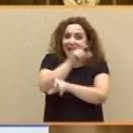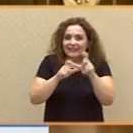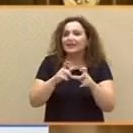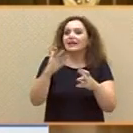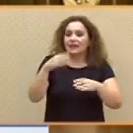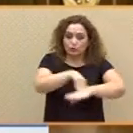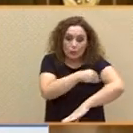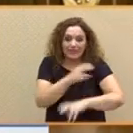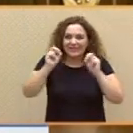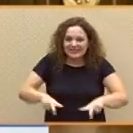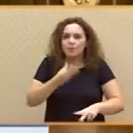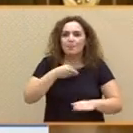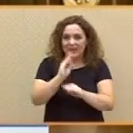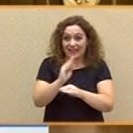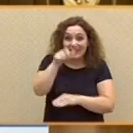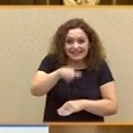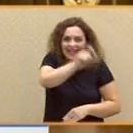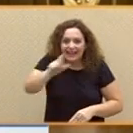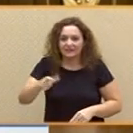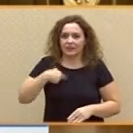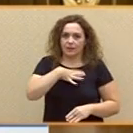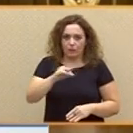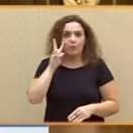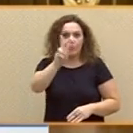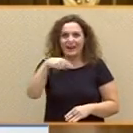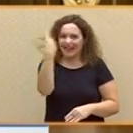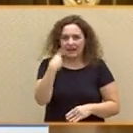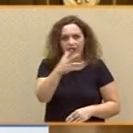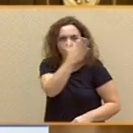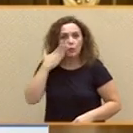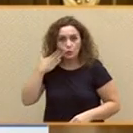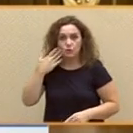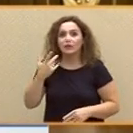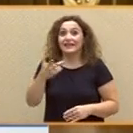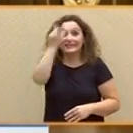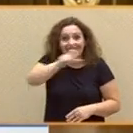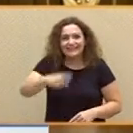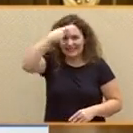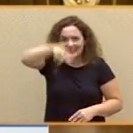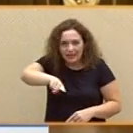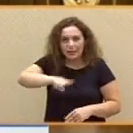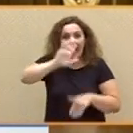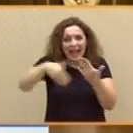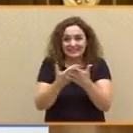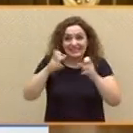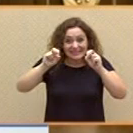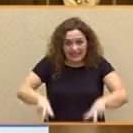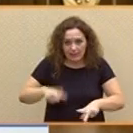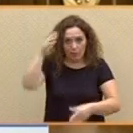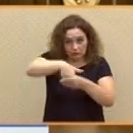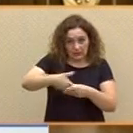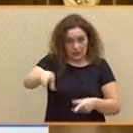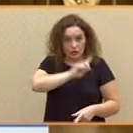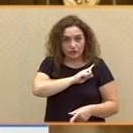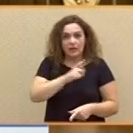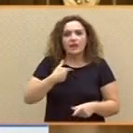esa es la gente a la que queremos poder mirar a la cara con orgullo y esa gente sabe, incluso si no nos vota, que nosotros no traicionamos